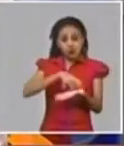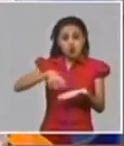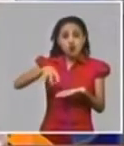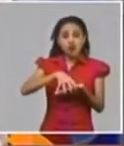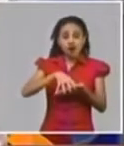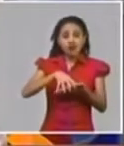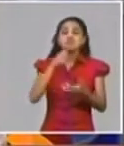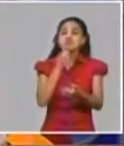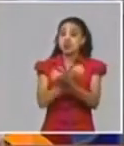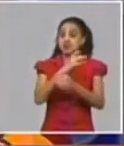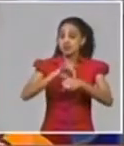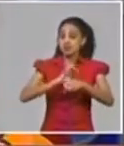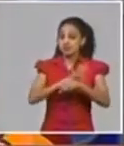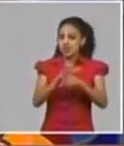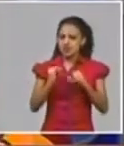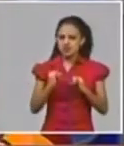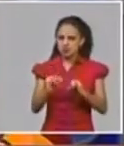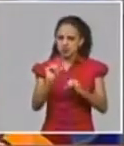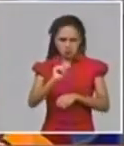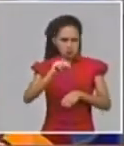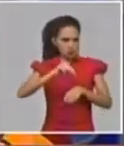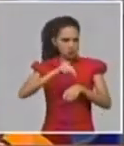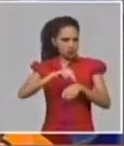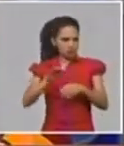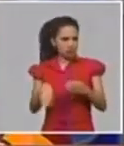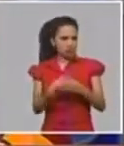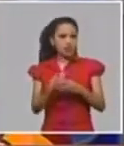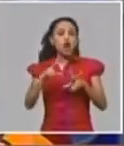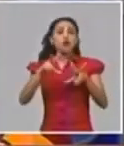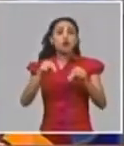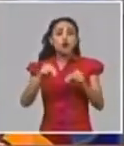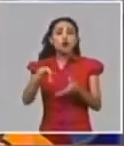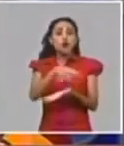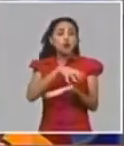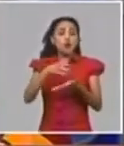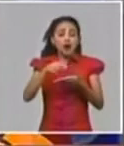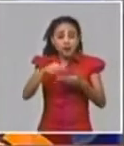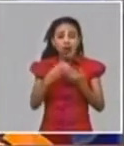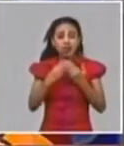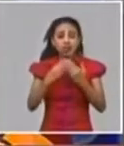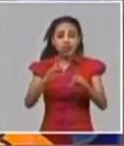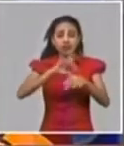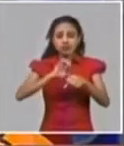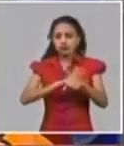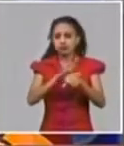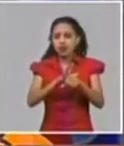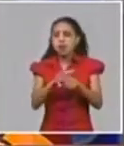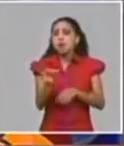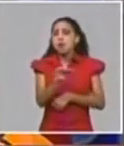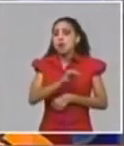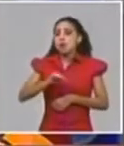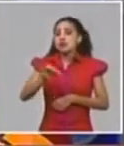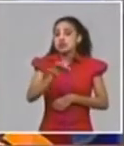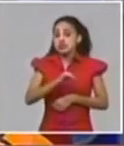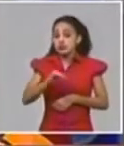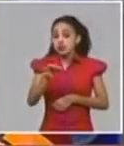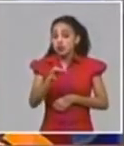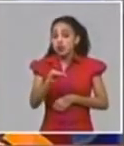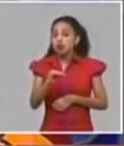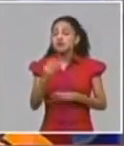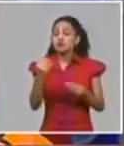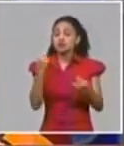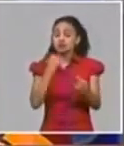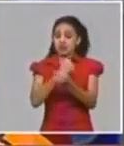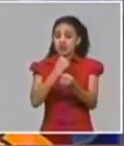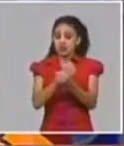tiene se ha informado en días recientes de un nuevo evento abierto vinculado a municipios de alto riesgo